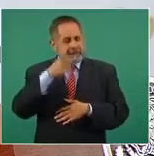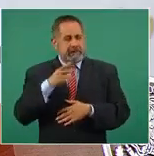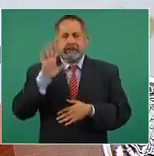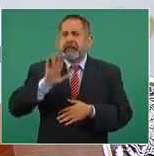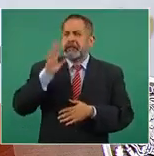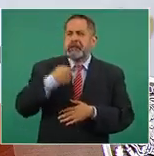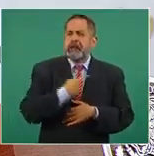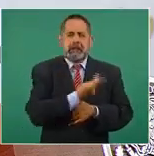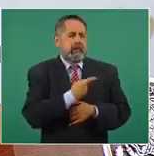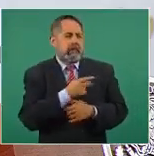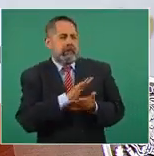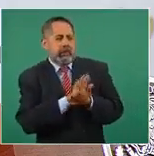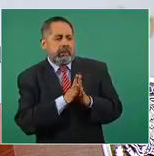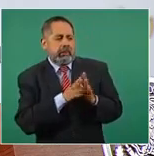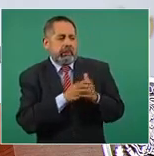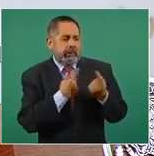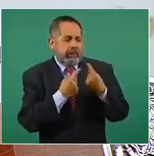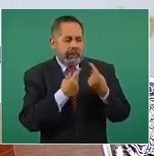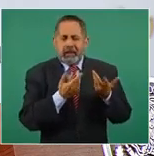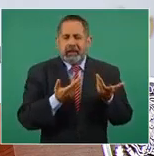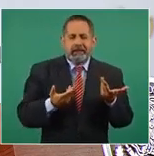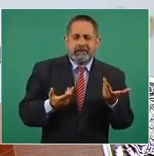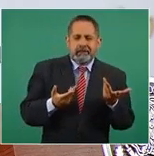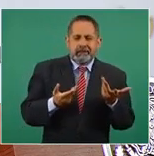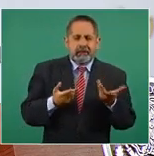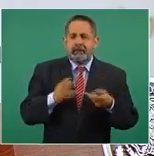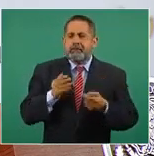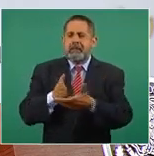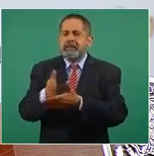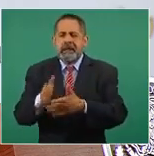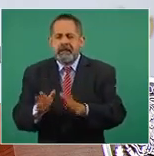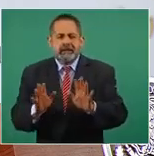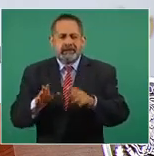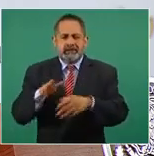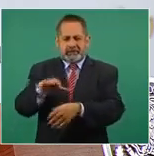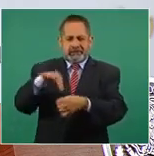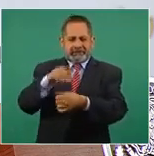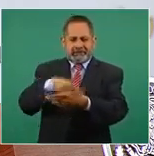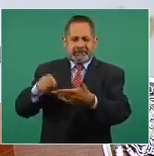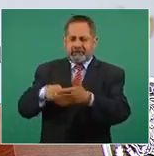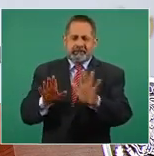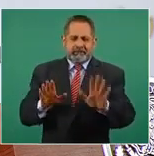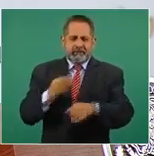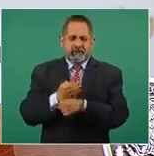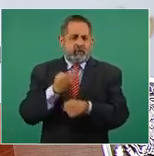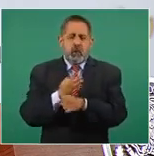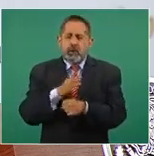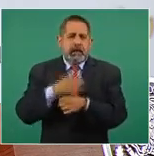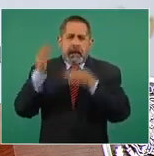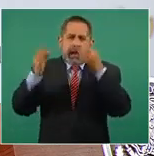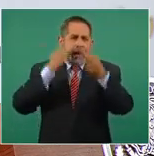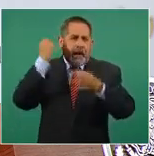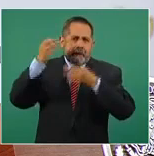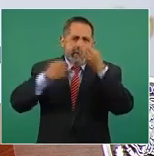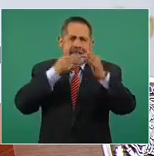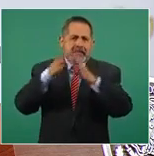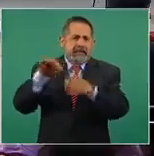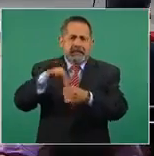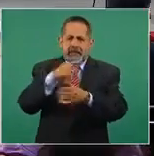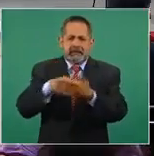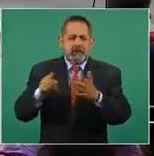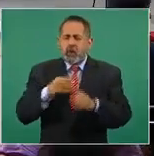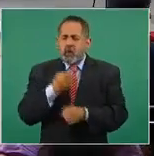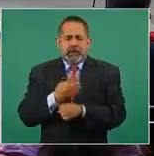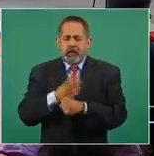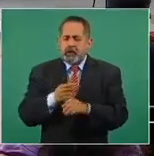interfiriendo, estamos en campaña, no